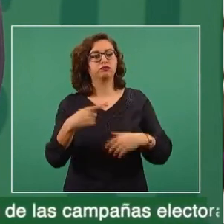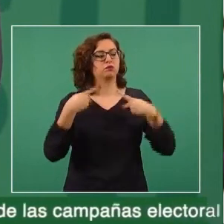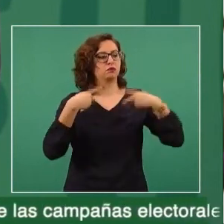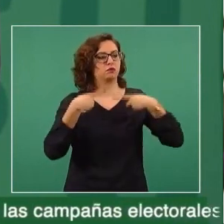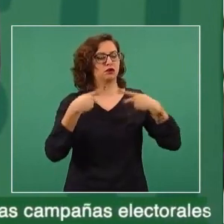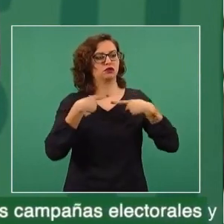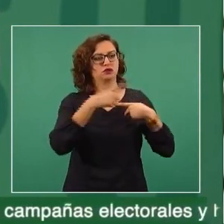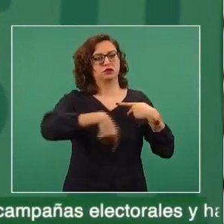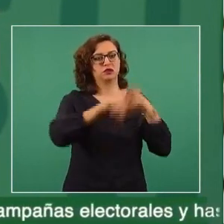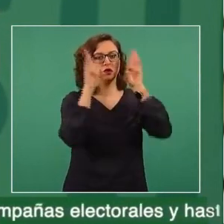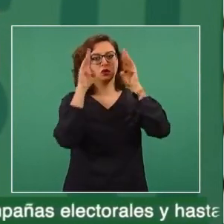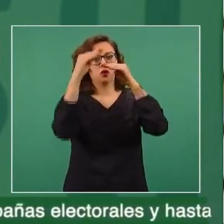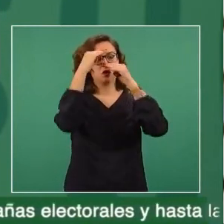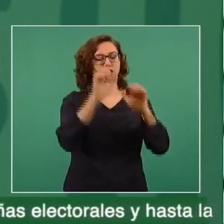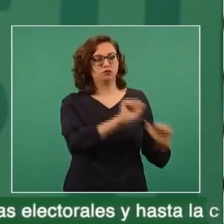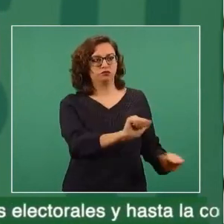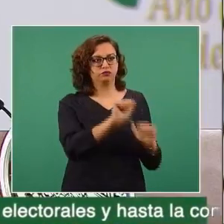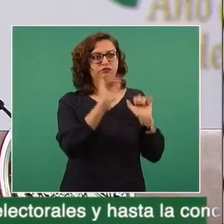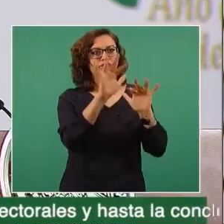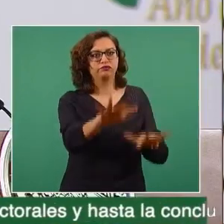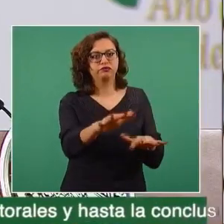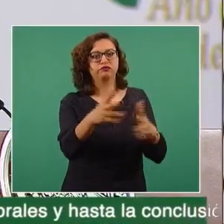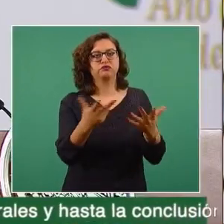gente los rechazó.